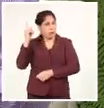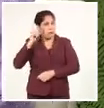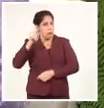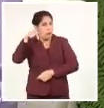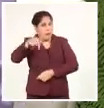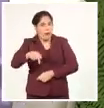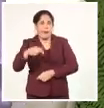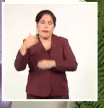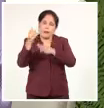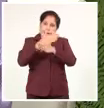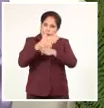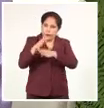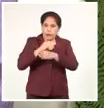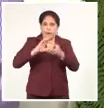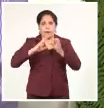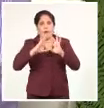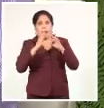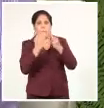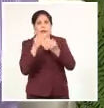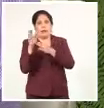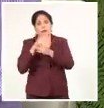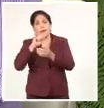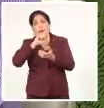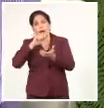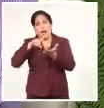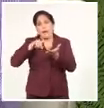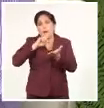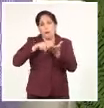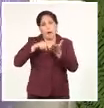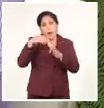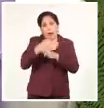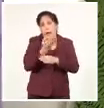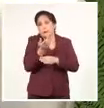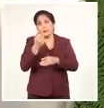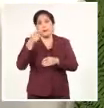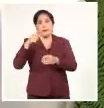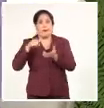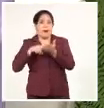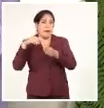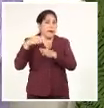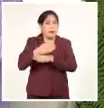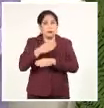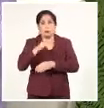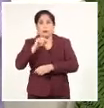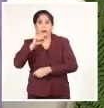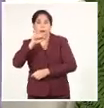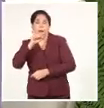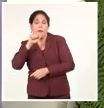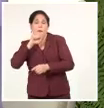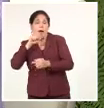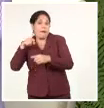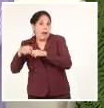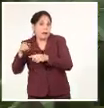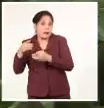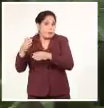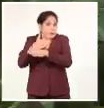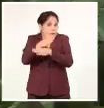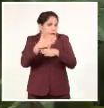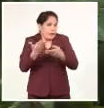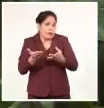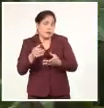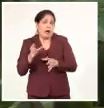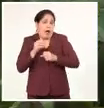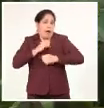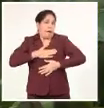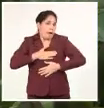cada vez hay más diferentes tipos de familias y que por lo tanto teníamos que darle oportunidad y garantías a todos esos tipos de familias. Por su